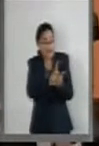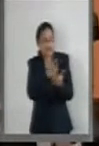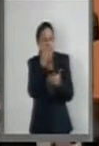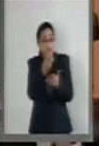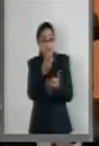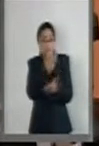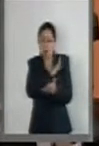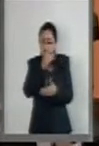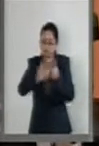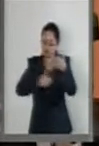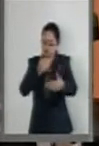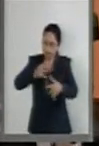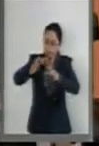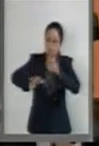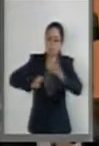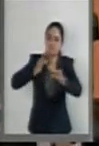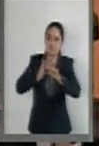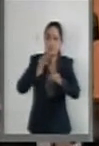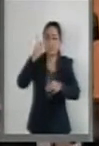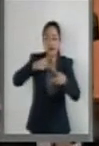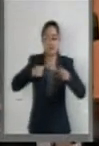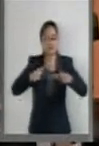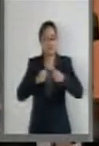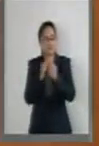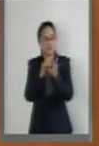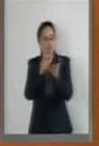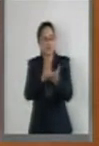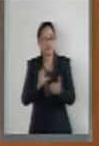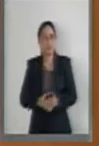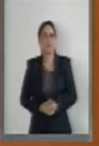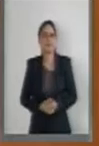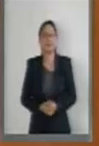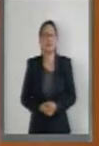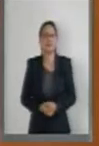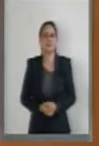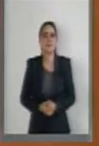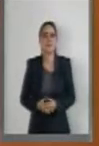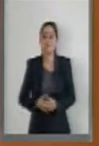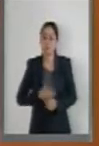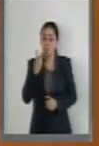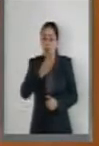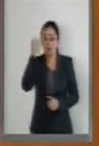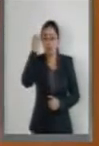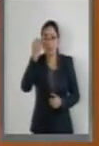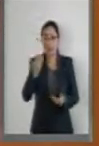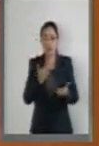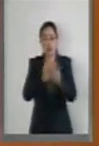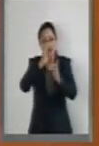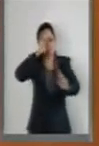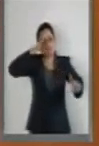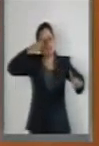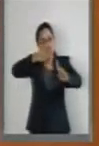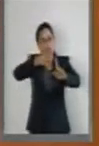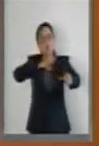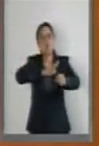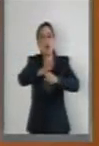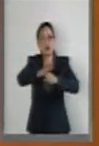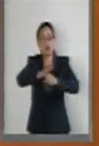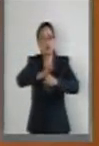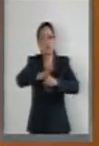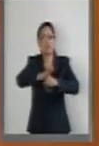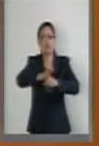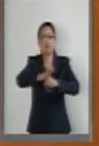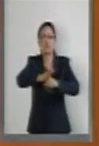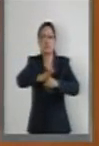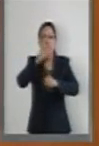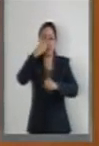Inclusión de los Derechos de las Personas con Discapacidad, que hacen necesario que el Estado adquiera una atribución particular